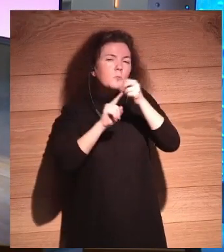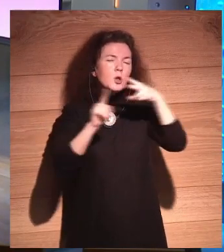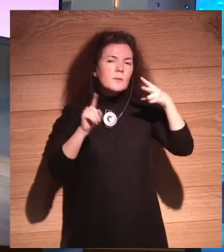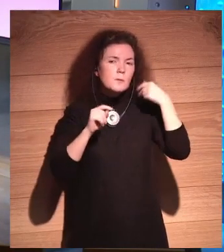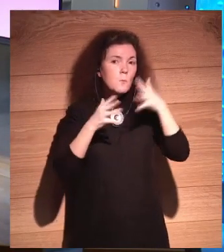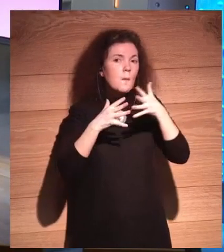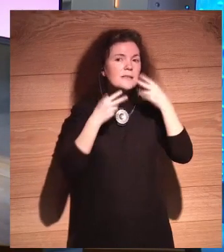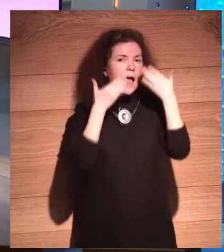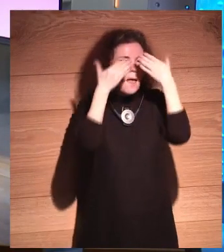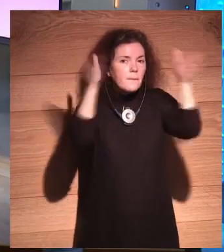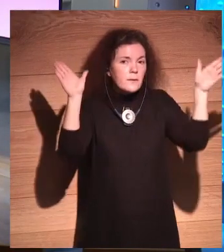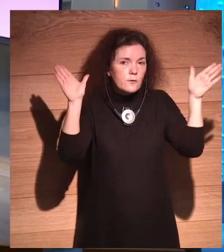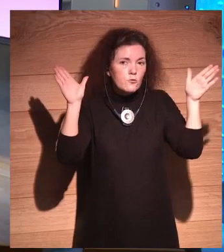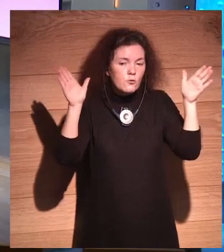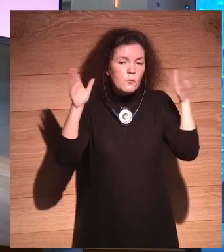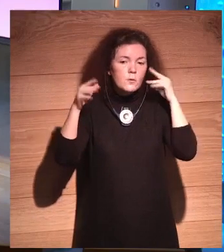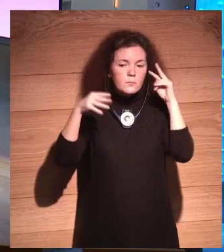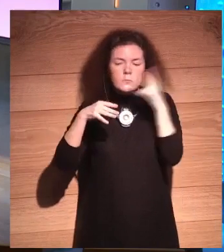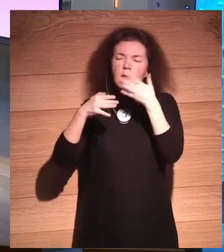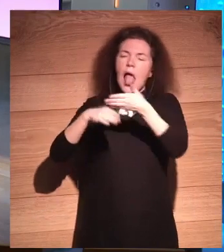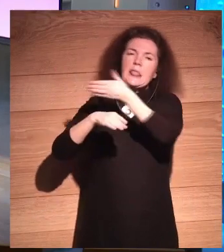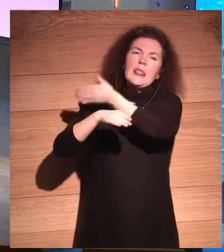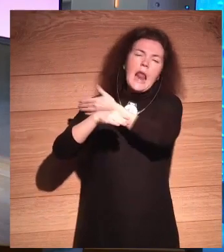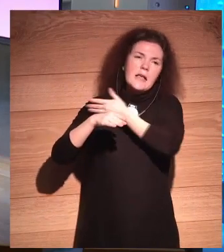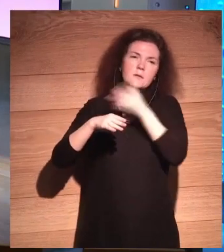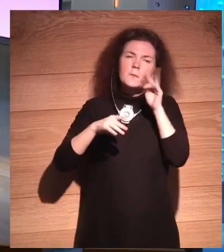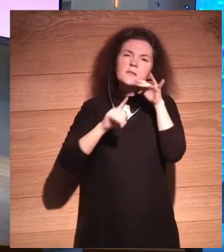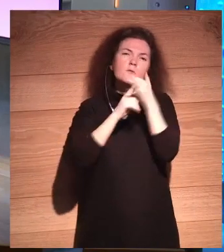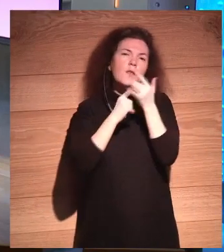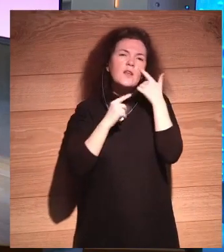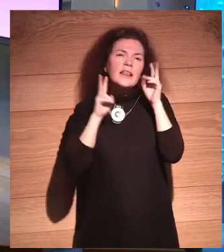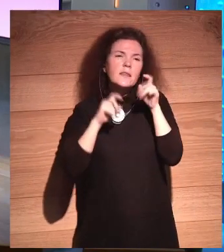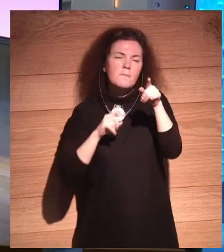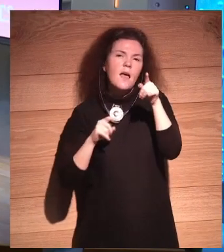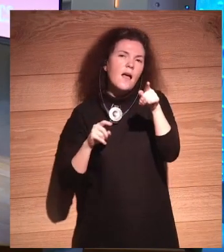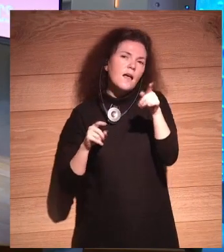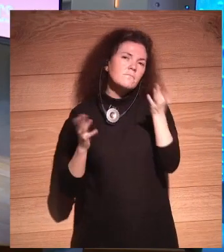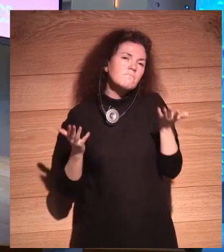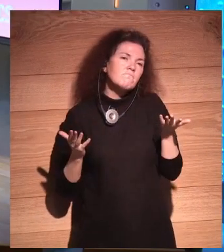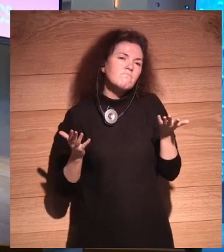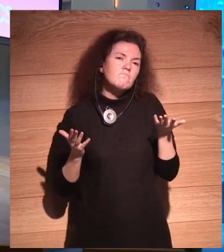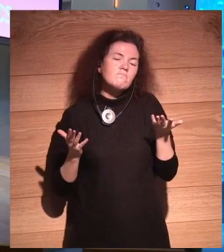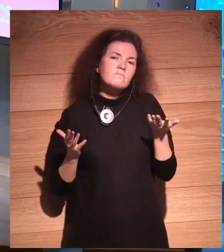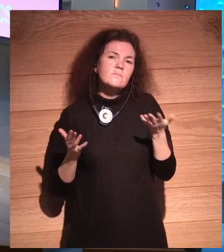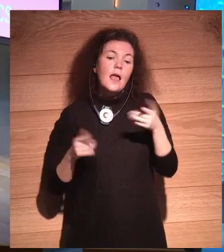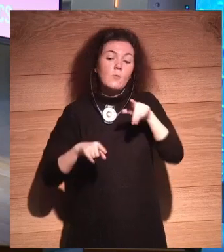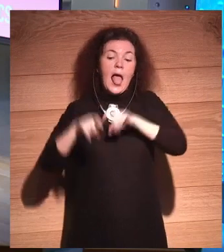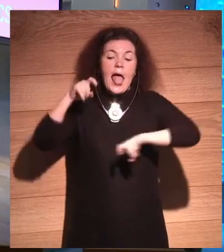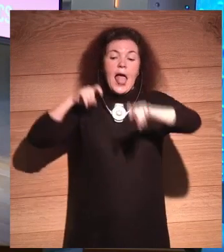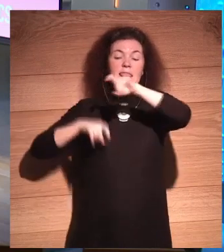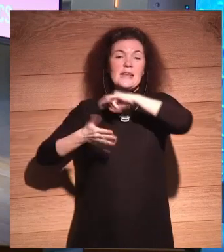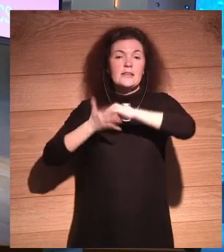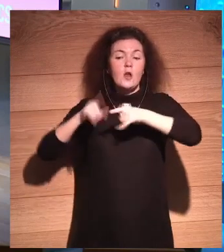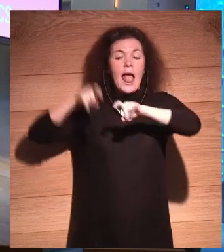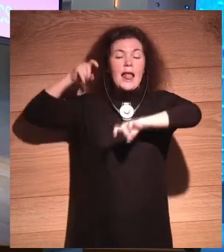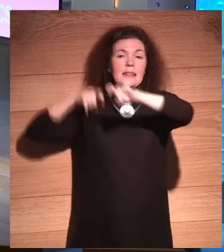más amplia, más hacia atrás, este caso, este tema, no podemos ir hacia atrás en